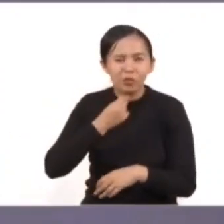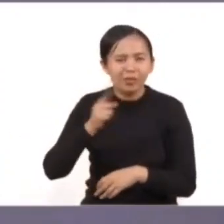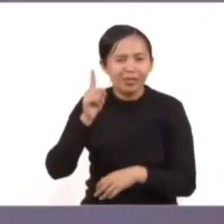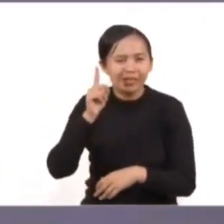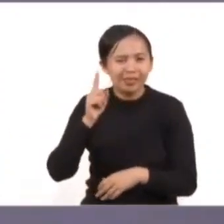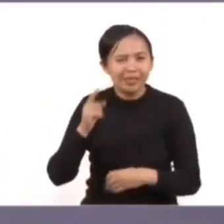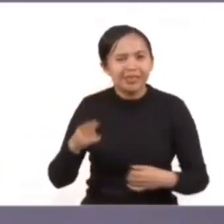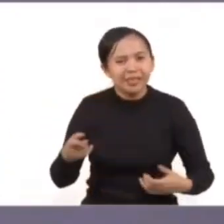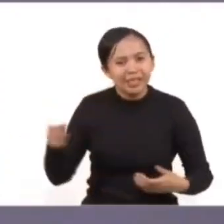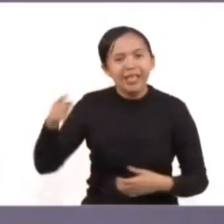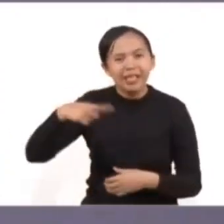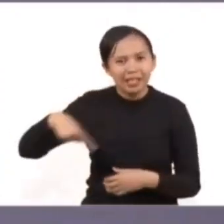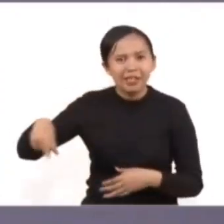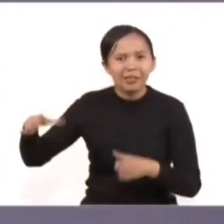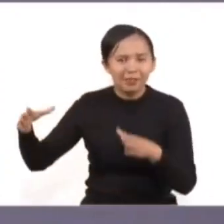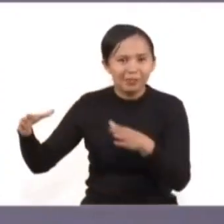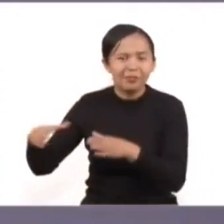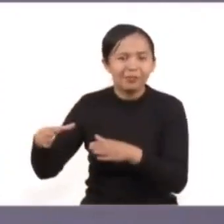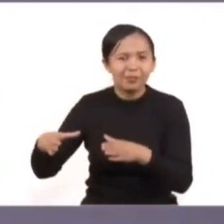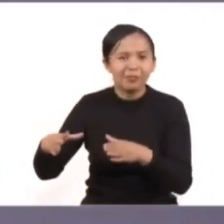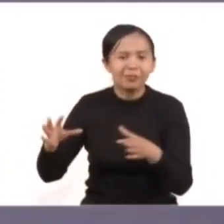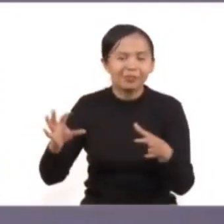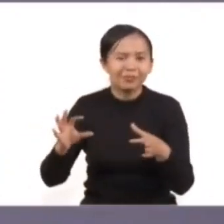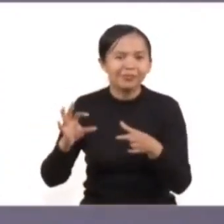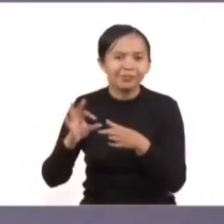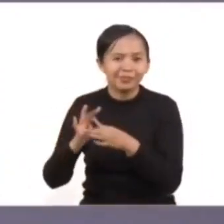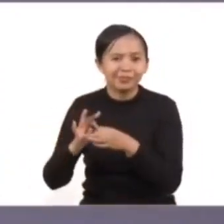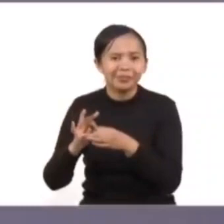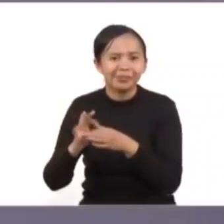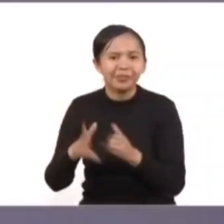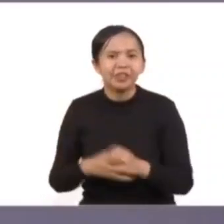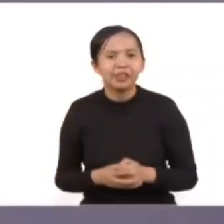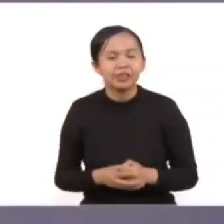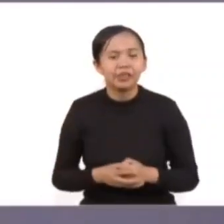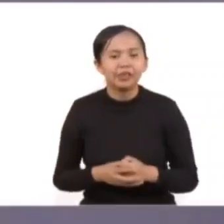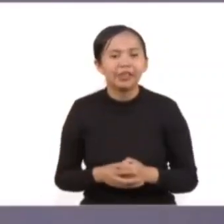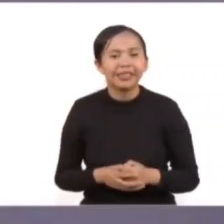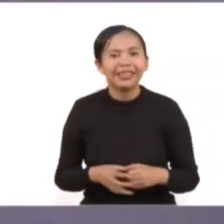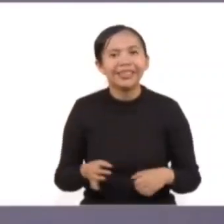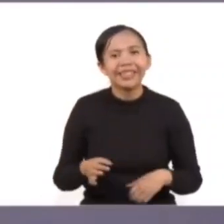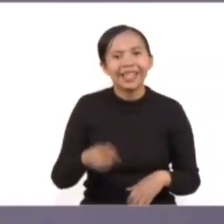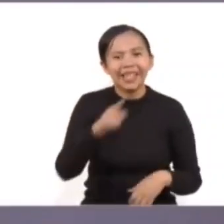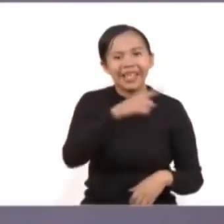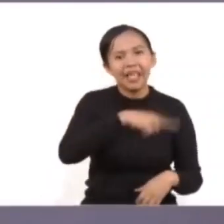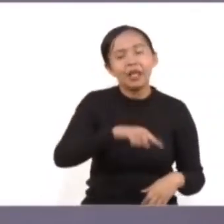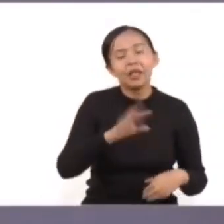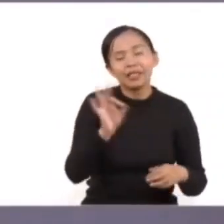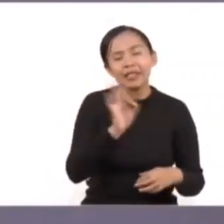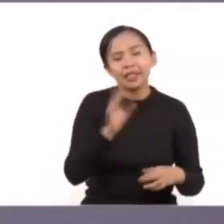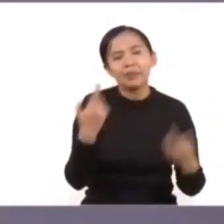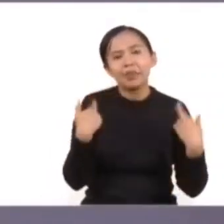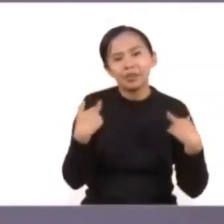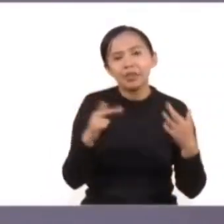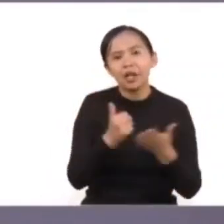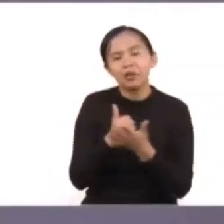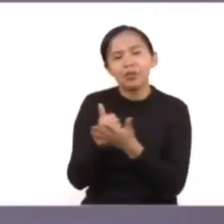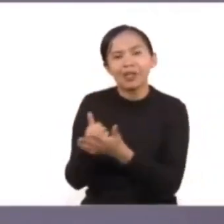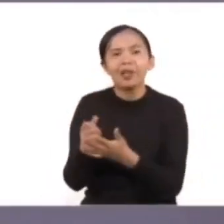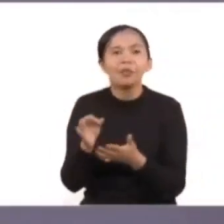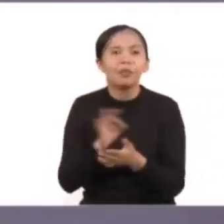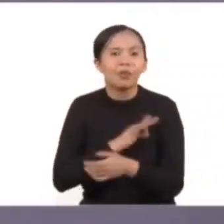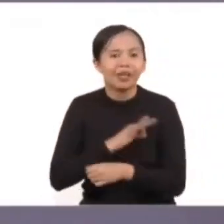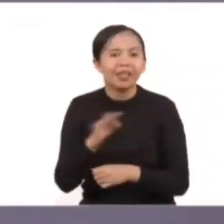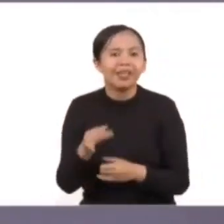que están a su alcance, que están a su alcance, que están al alcance de las y los profesores y que además están